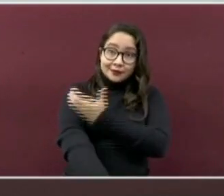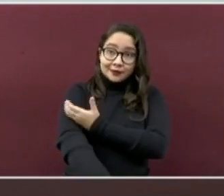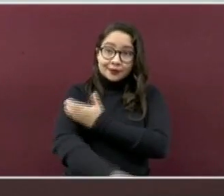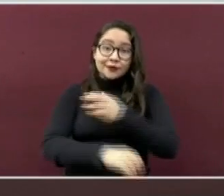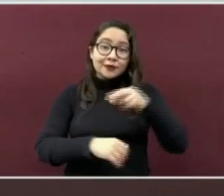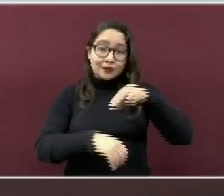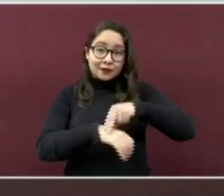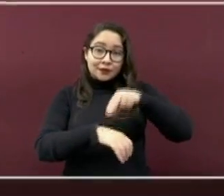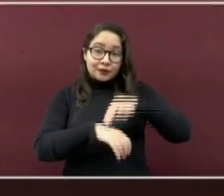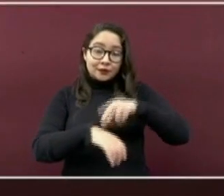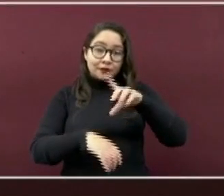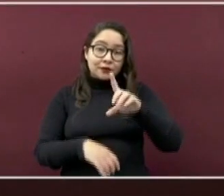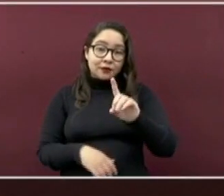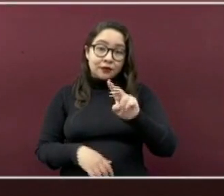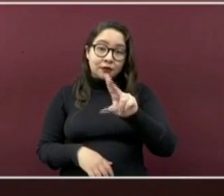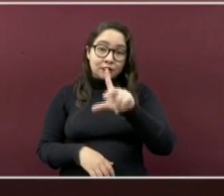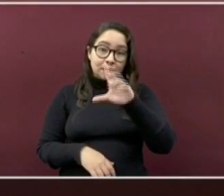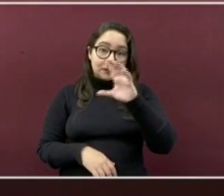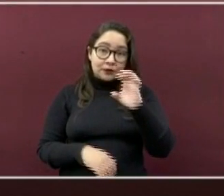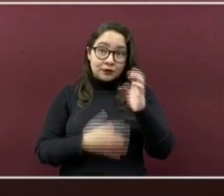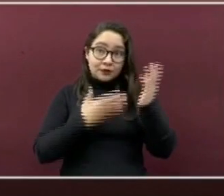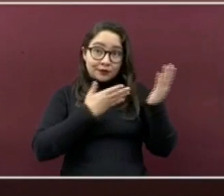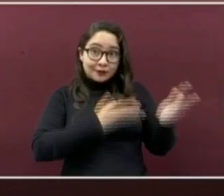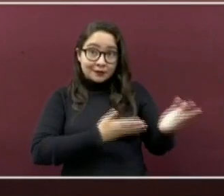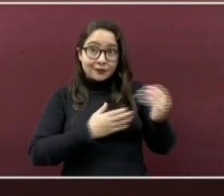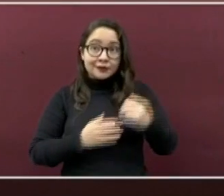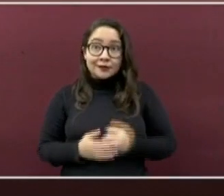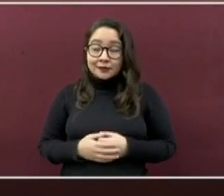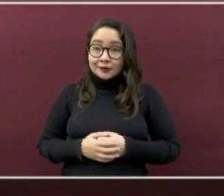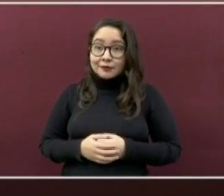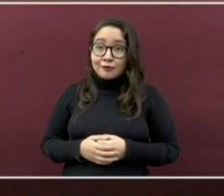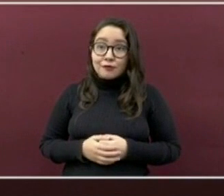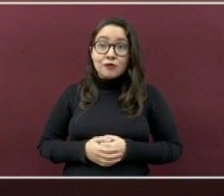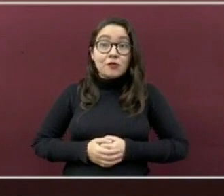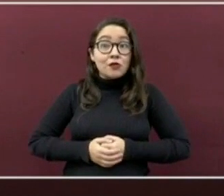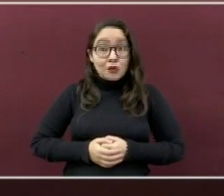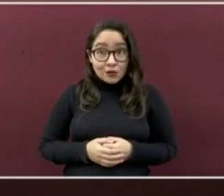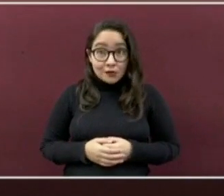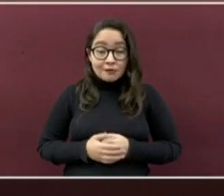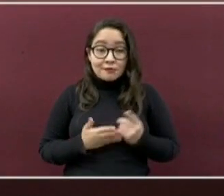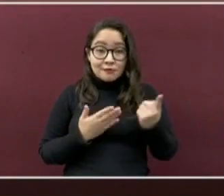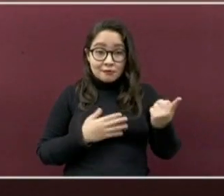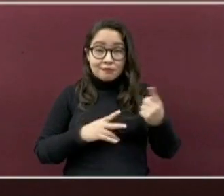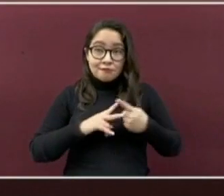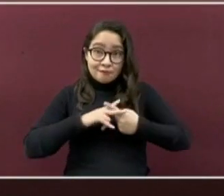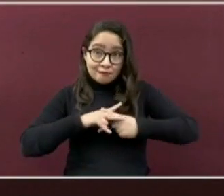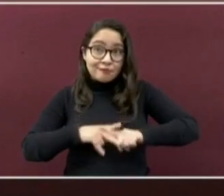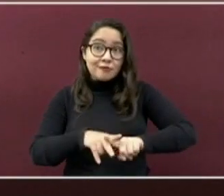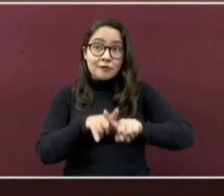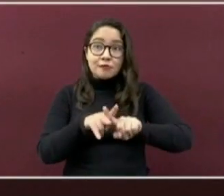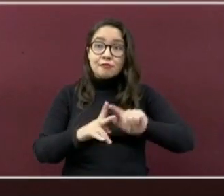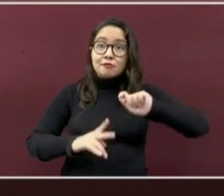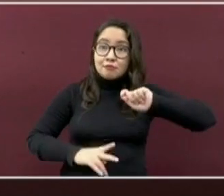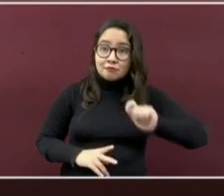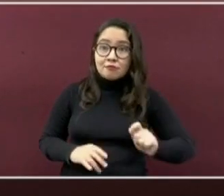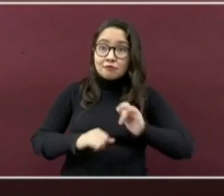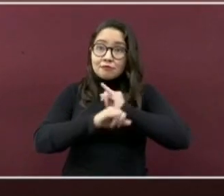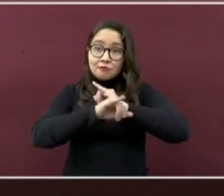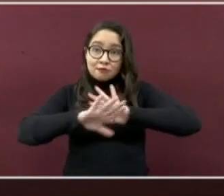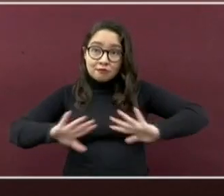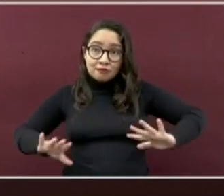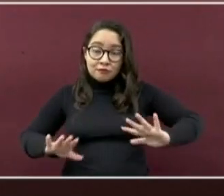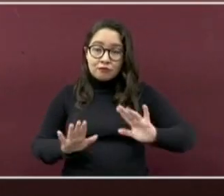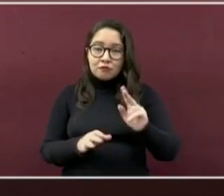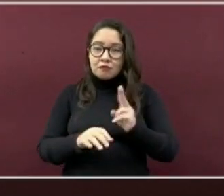la doctora Dulce María Espejo Guevara y con ella precisamente iniciaremos la presentación de la información